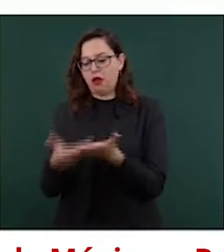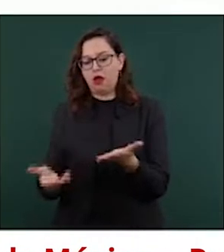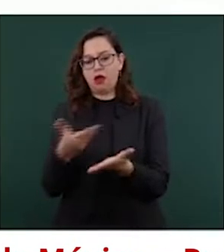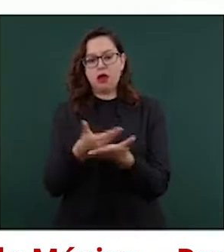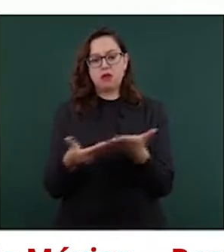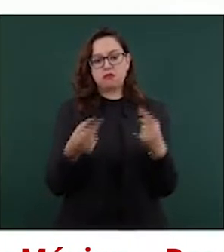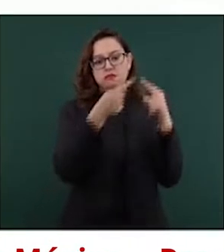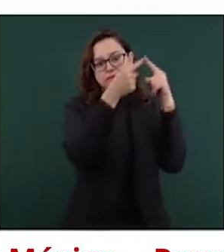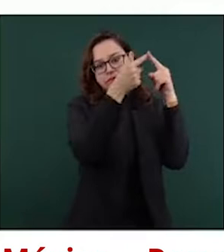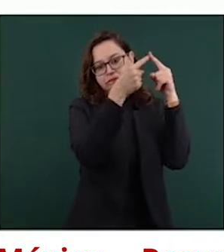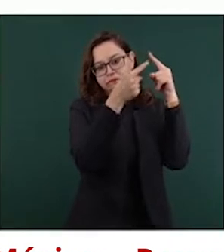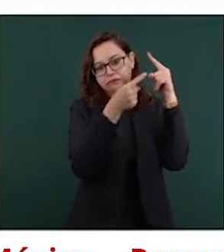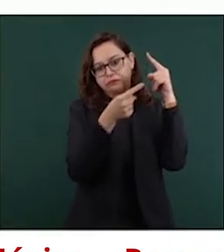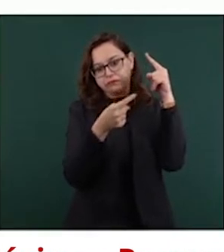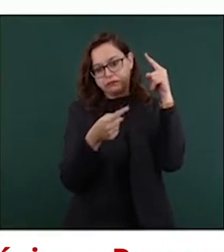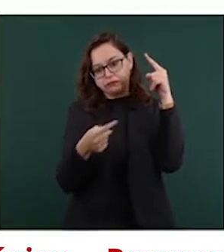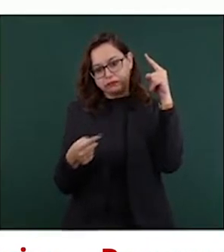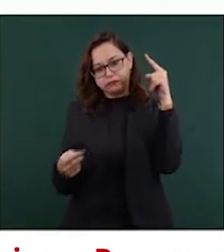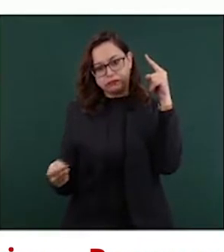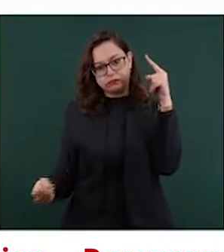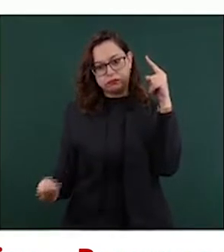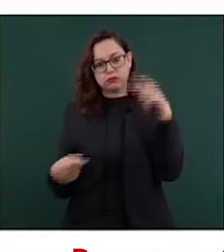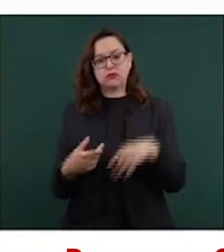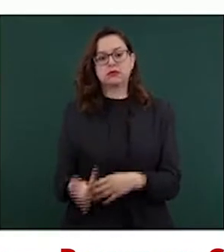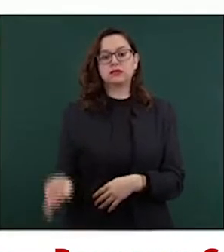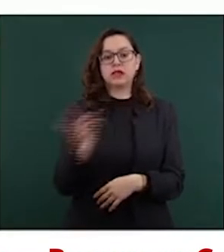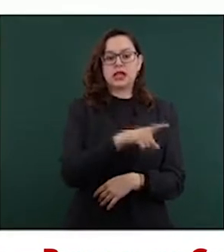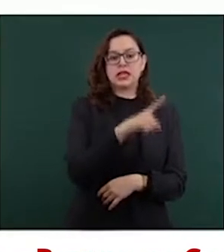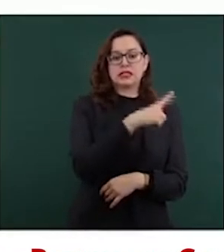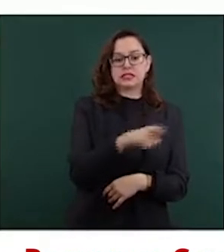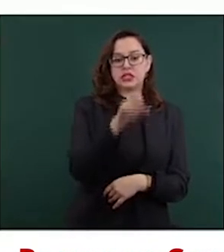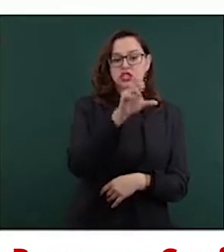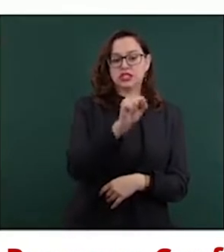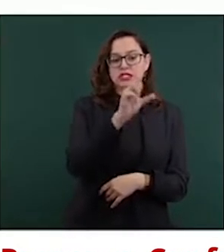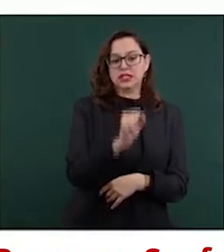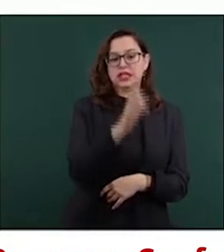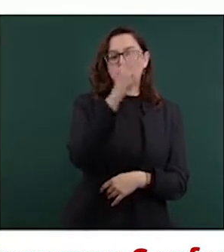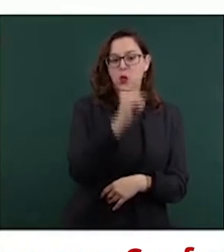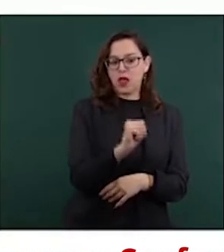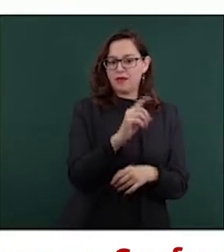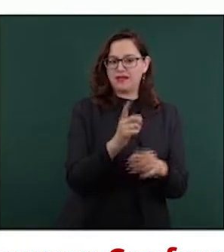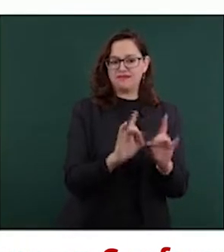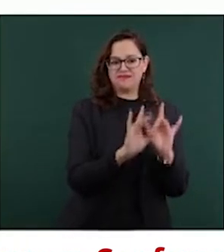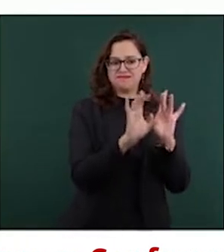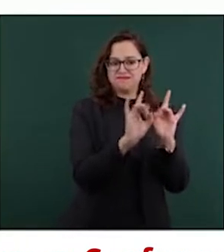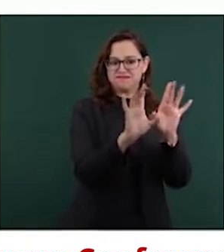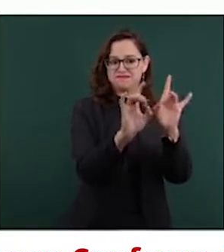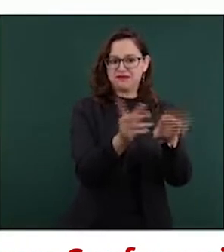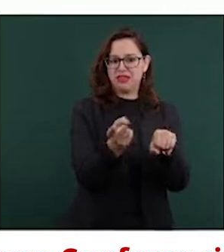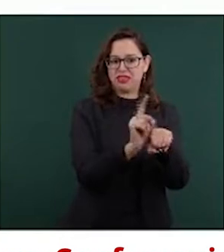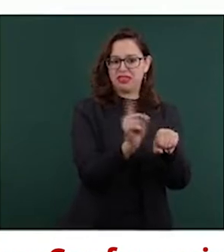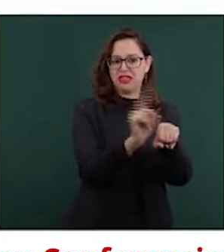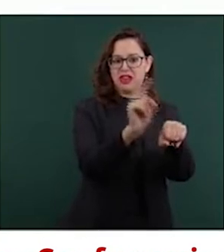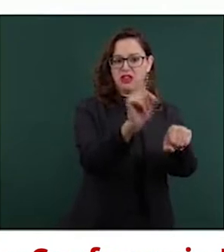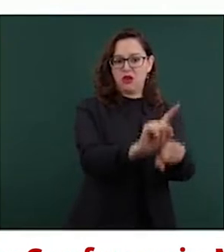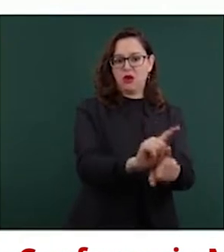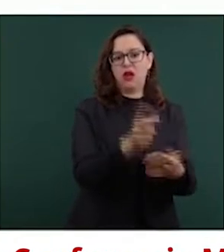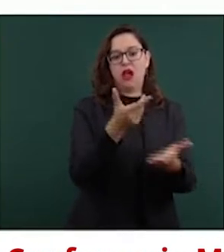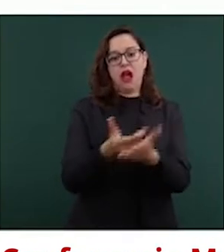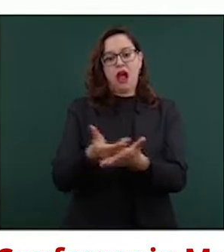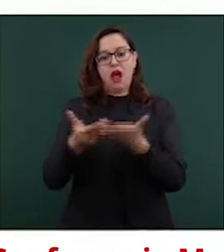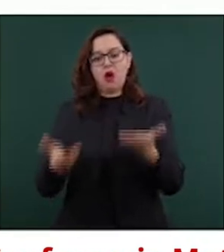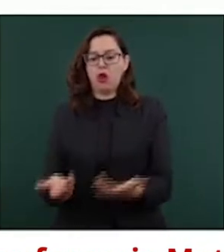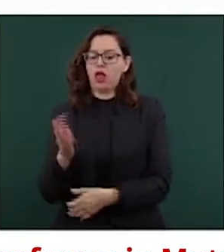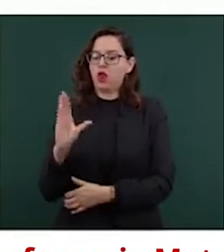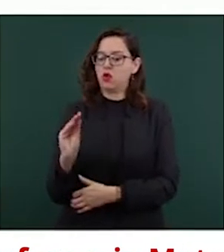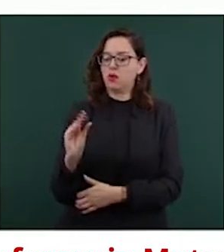hemos pasado de ciento sesenta y nueve delitos promedio diario a noventa y nueve delitos promedio diario, una reducción del